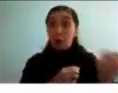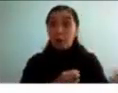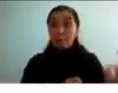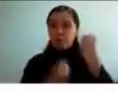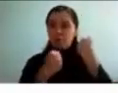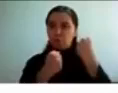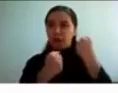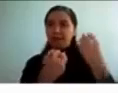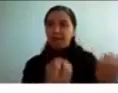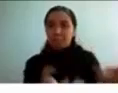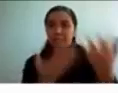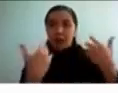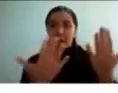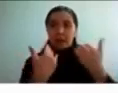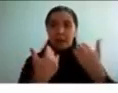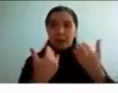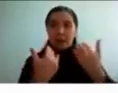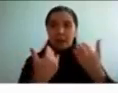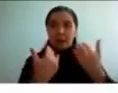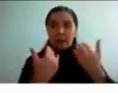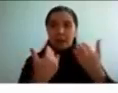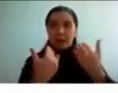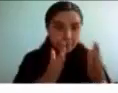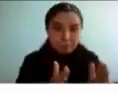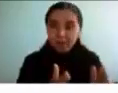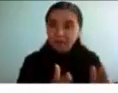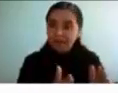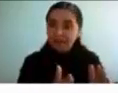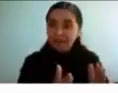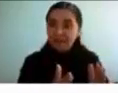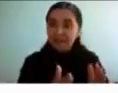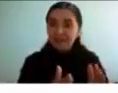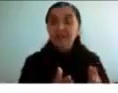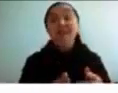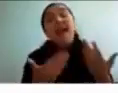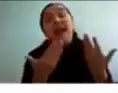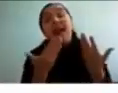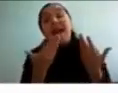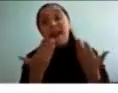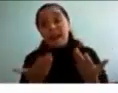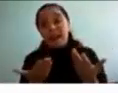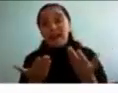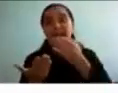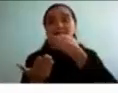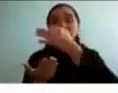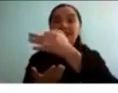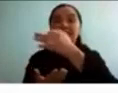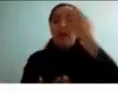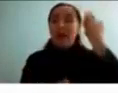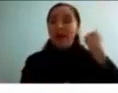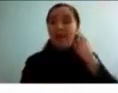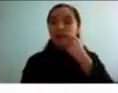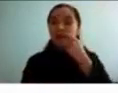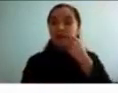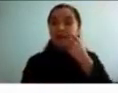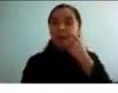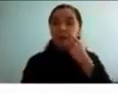emoción y aquí entra en juego un poco lo que ha estado comentando Tomás sobre los neurotransmisores